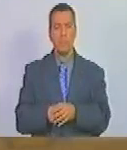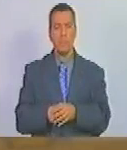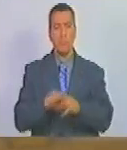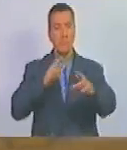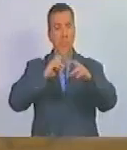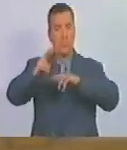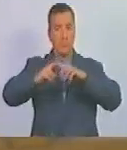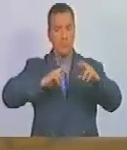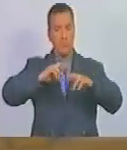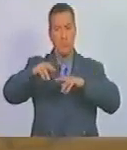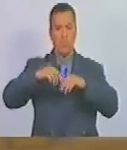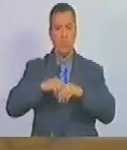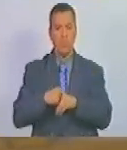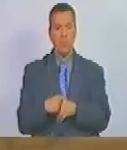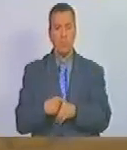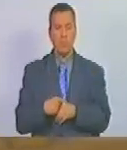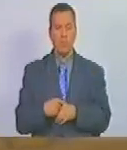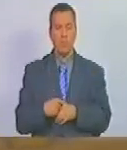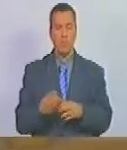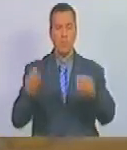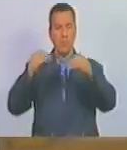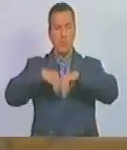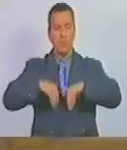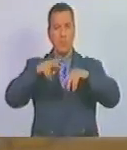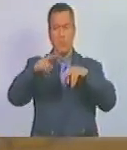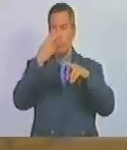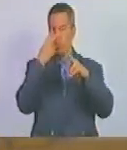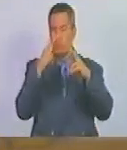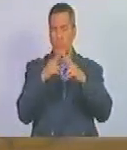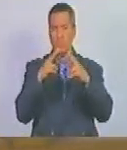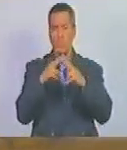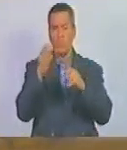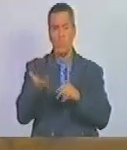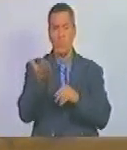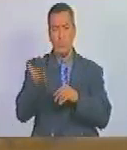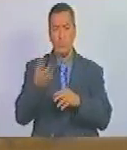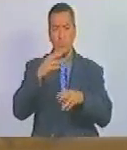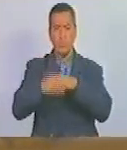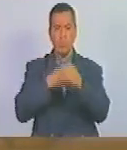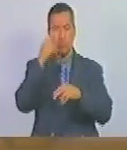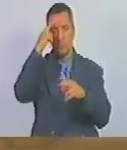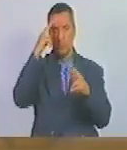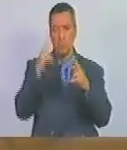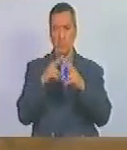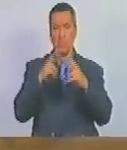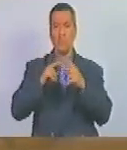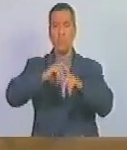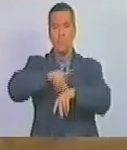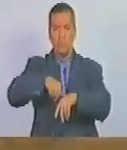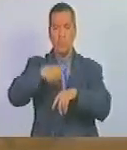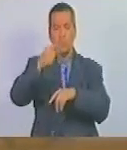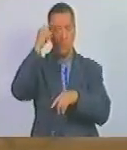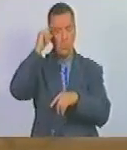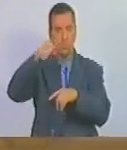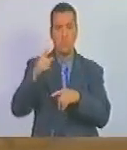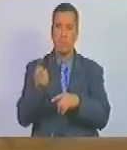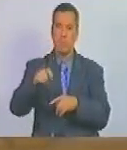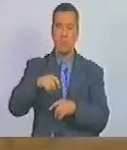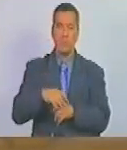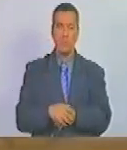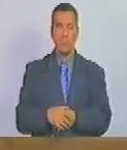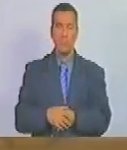relaciones y acuerdos en su visita importantes que se van a conocer en los próximos días y meses